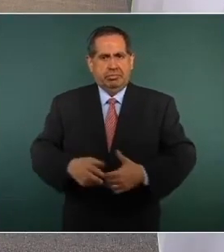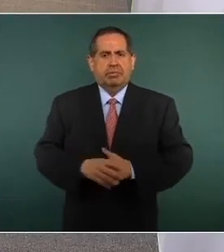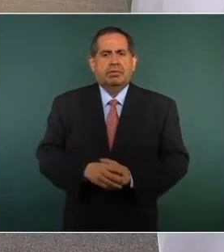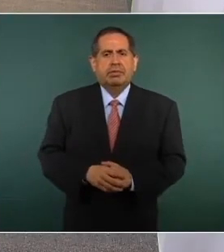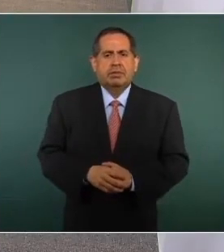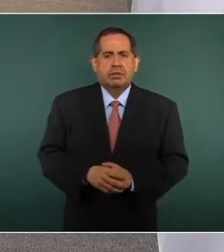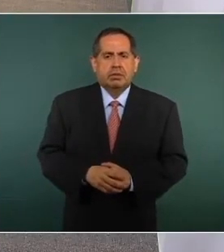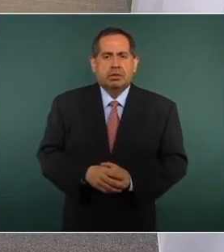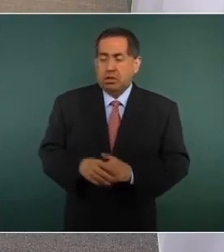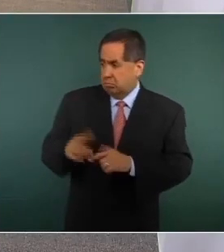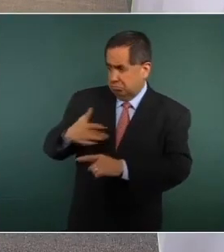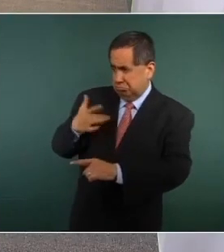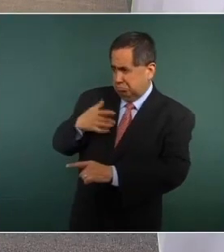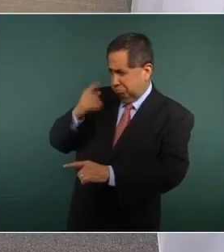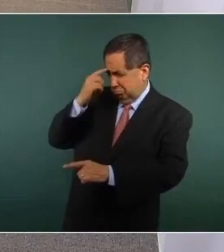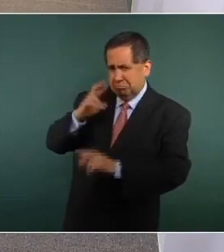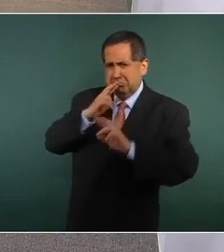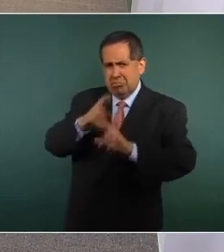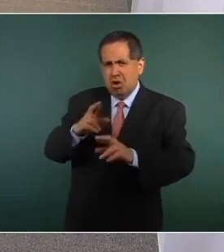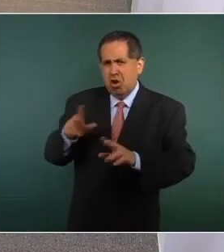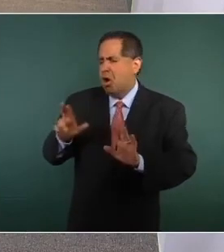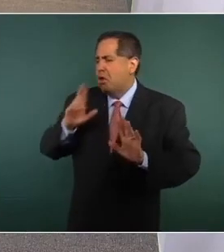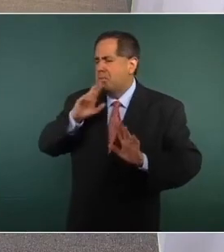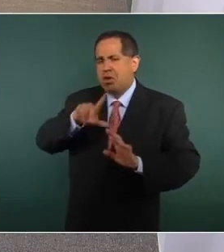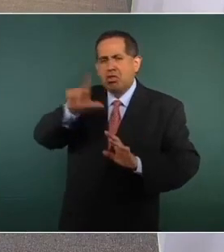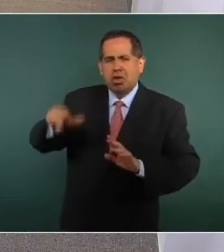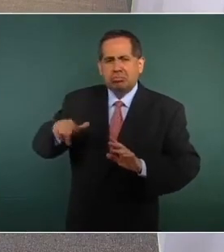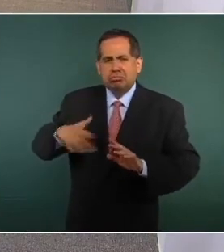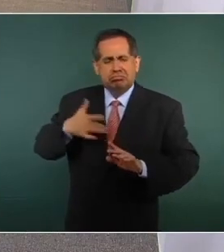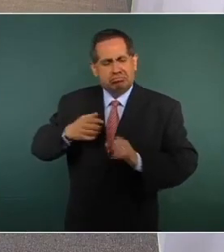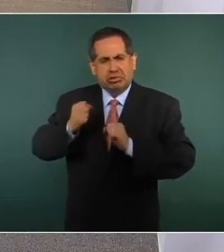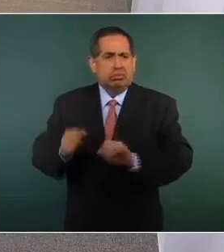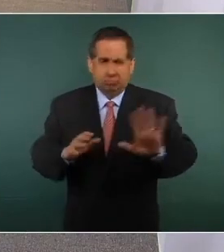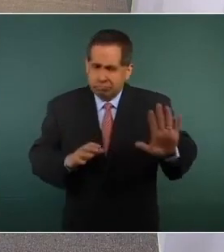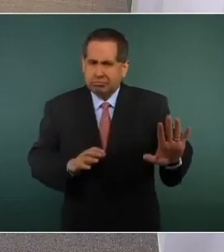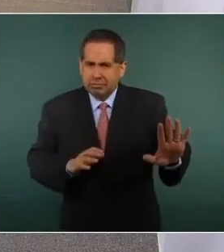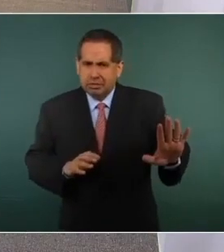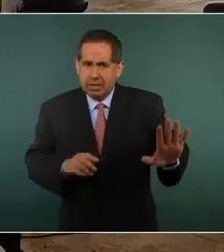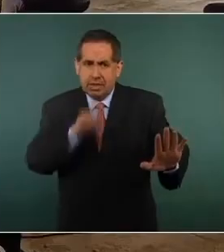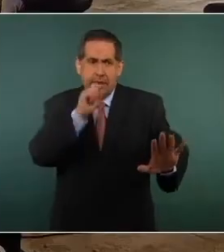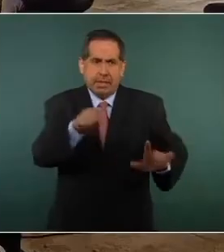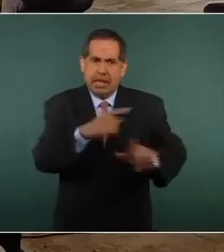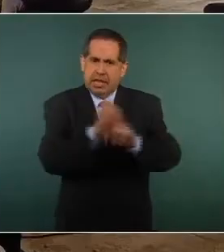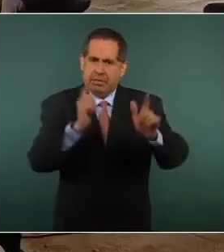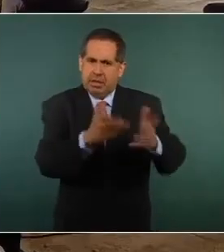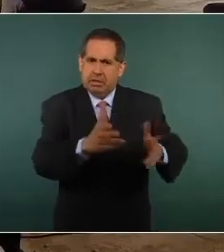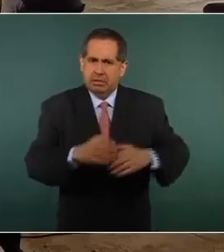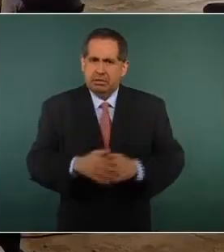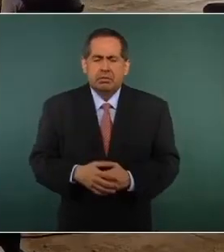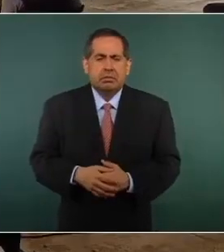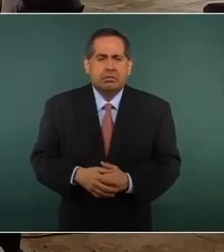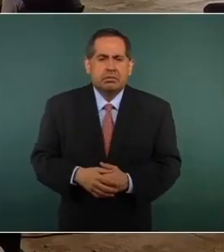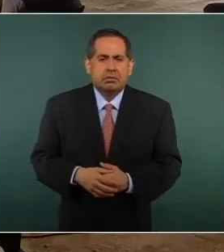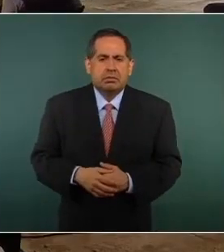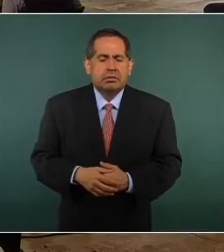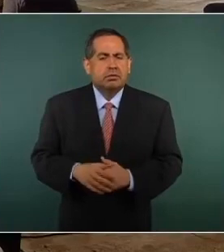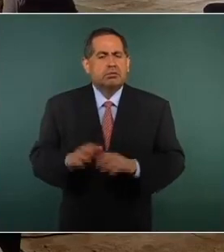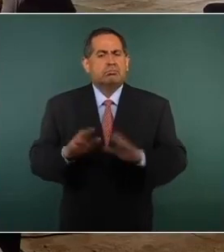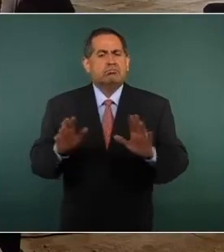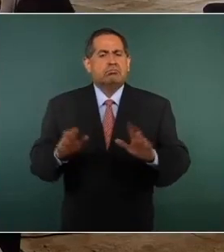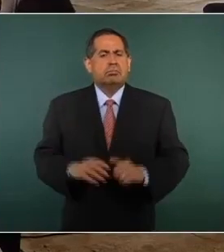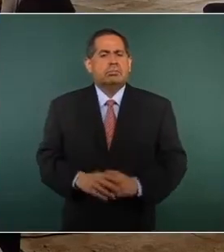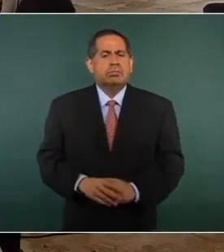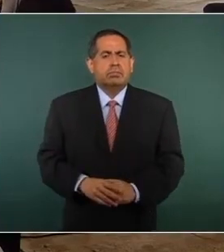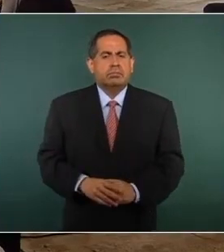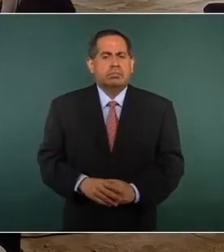¿estás en condiciones de contestar ahora o te mantienes? Porque también eres libre. Va a ser el único posicionero, creo que